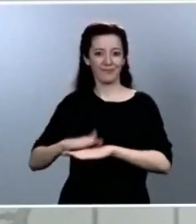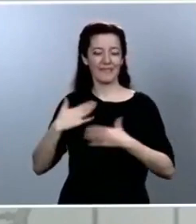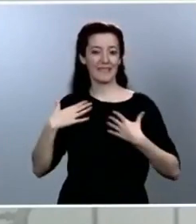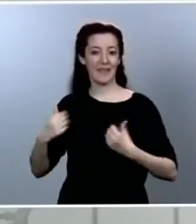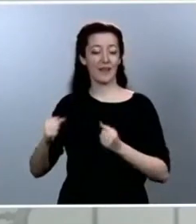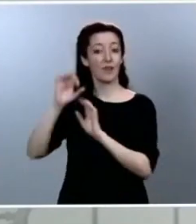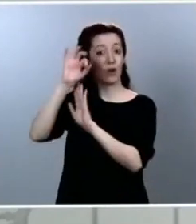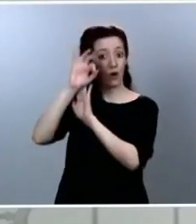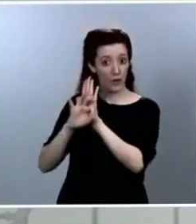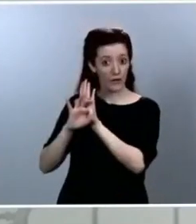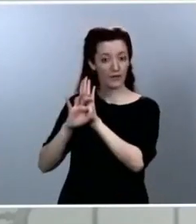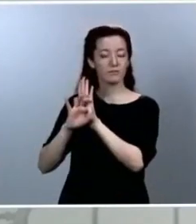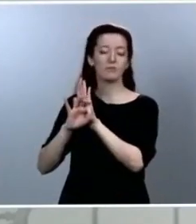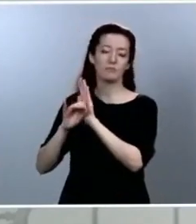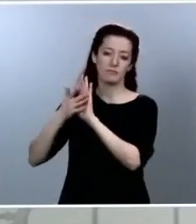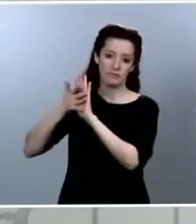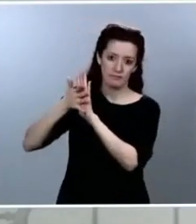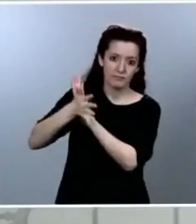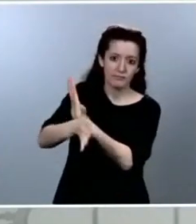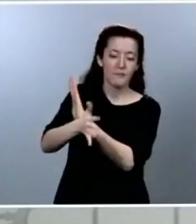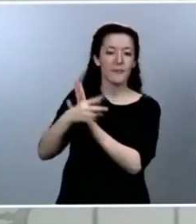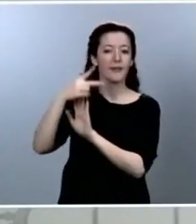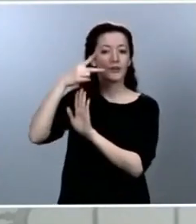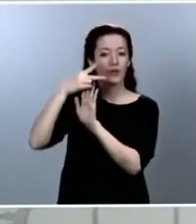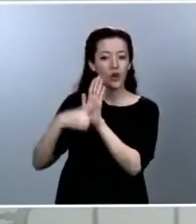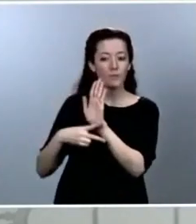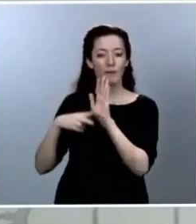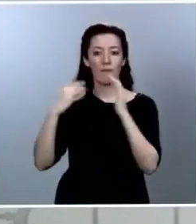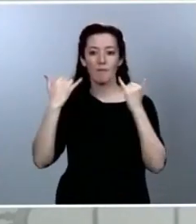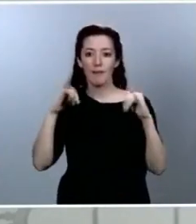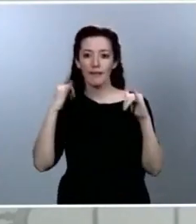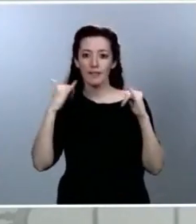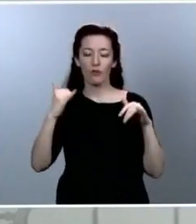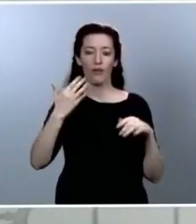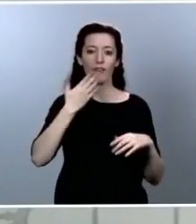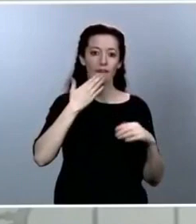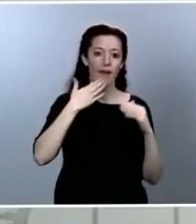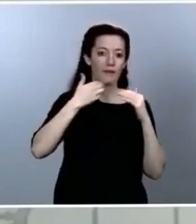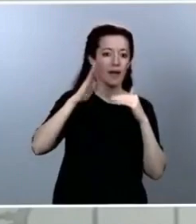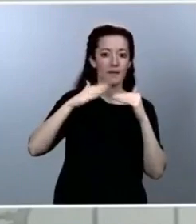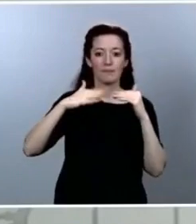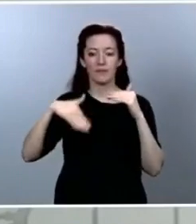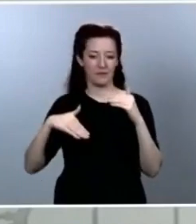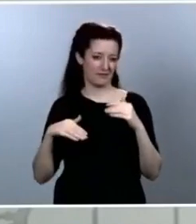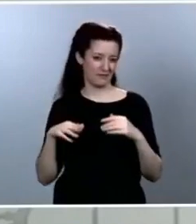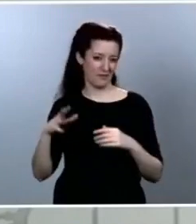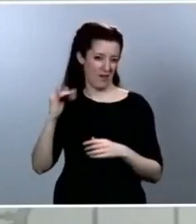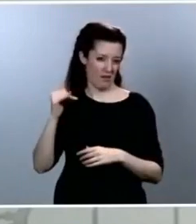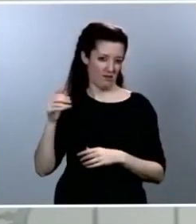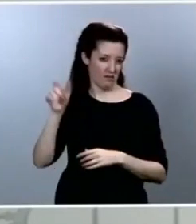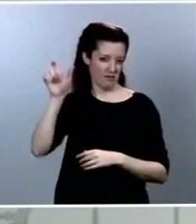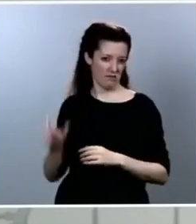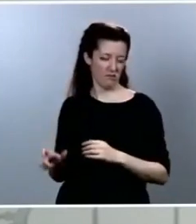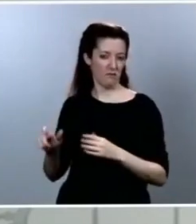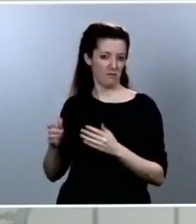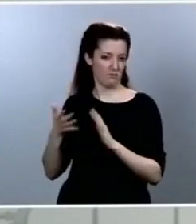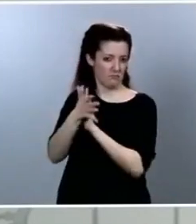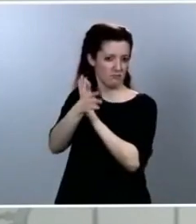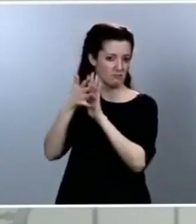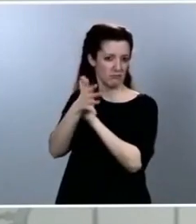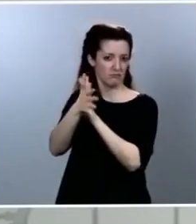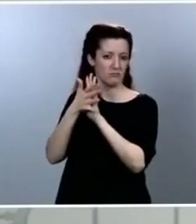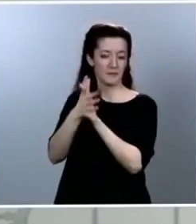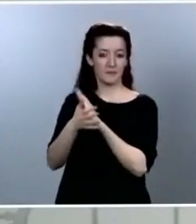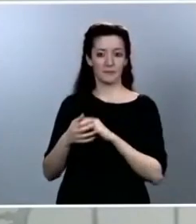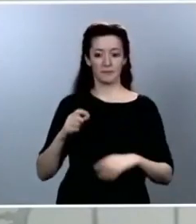criterios en base a los cuales se va a producir esa salida a lo largo de la semana a partir del próximo